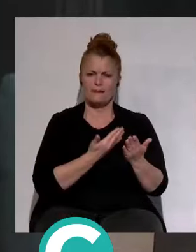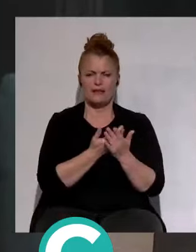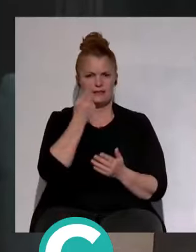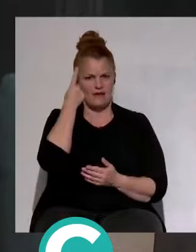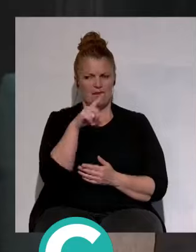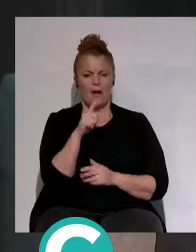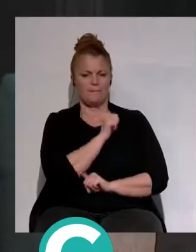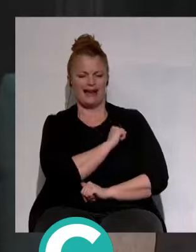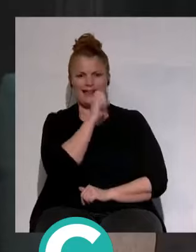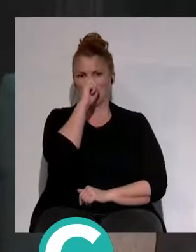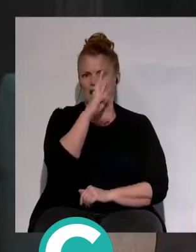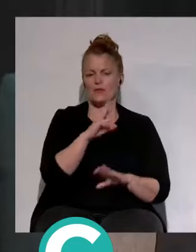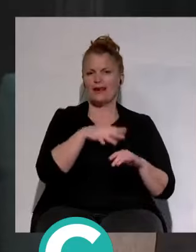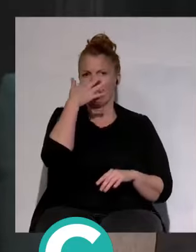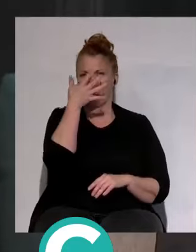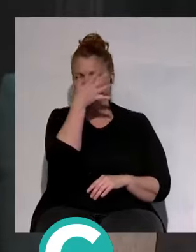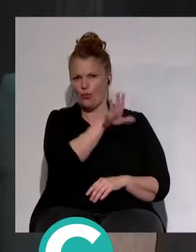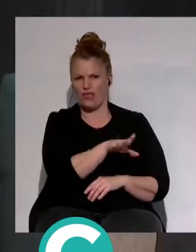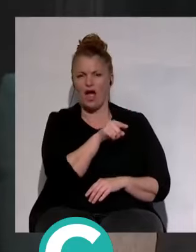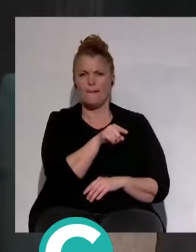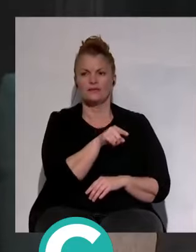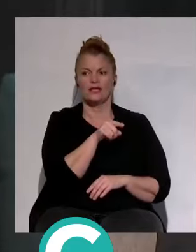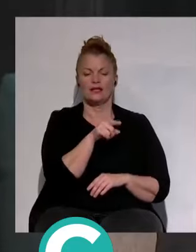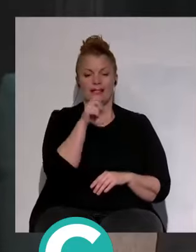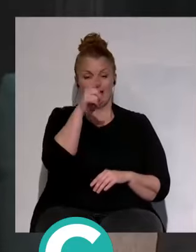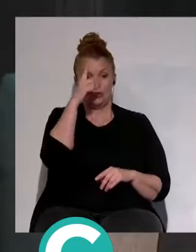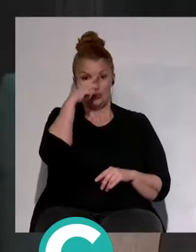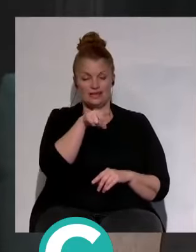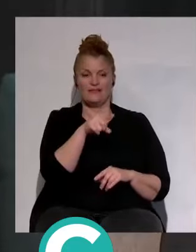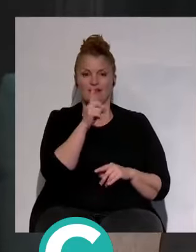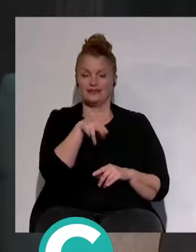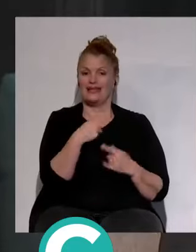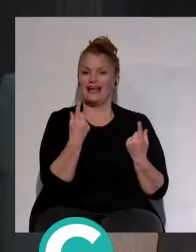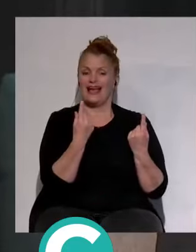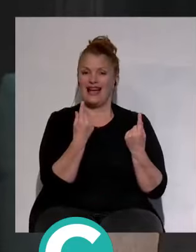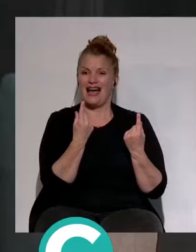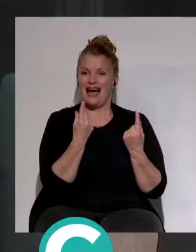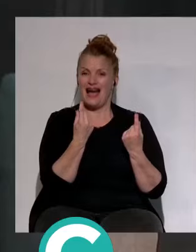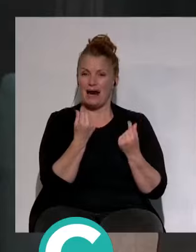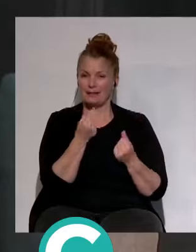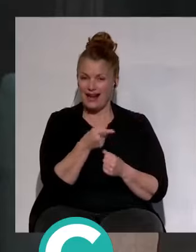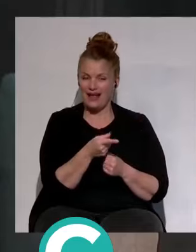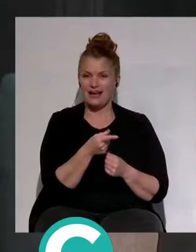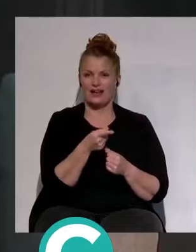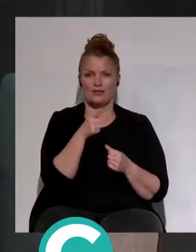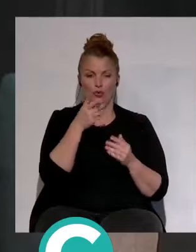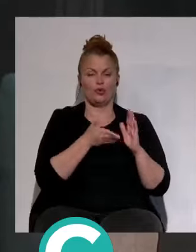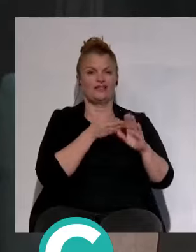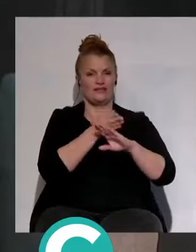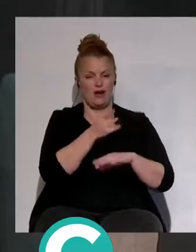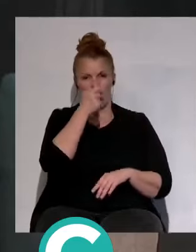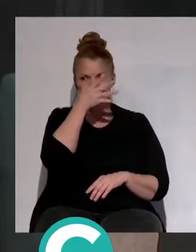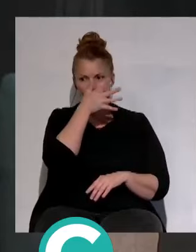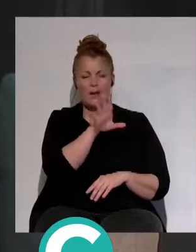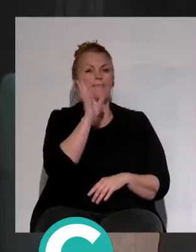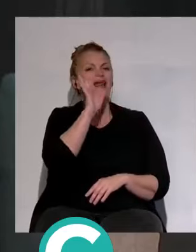Y espera tres años para denunciarlo. Si tú crees que esa ampliación de capital está mal hecha, por eso te va y lo denuncia. Parece que hay